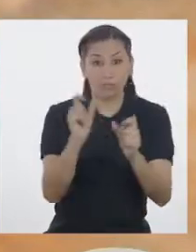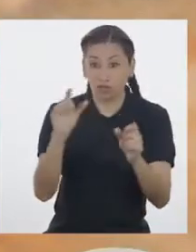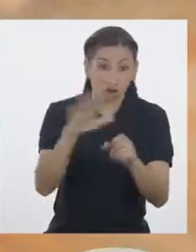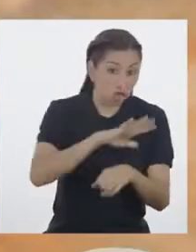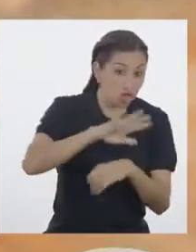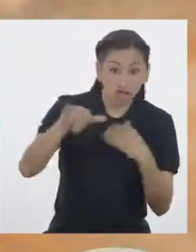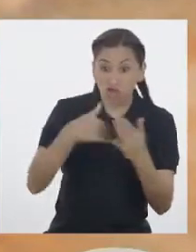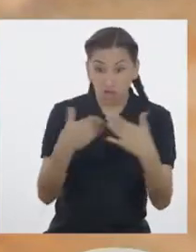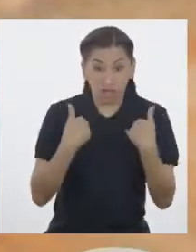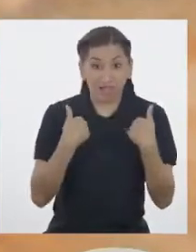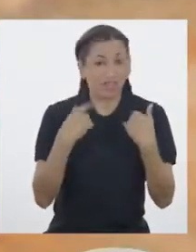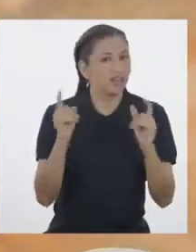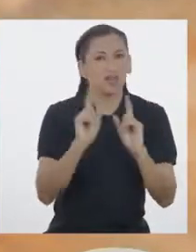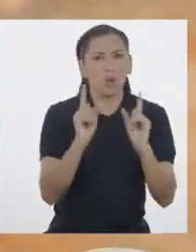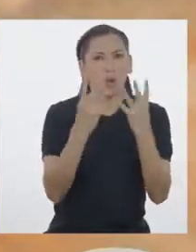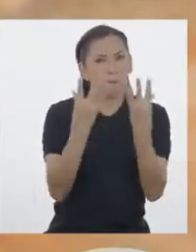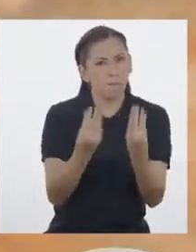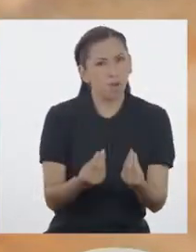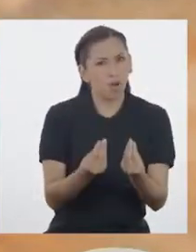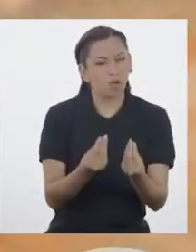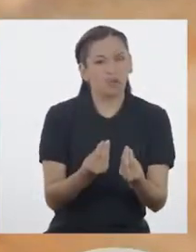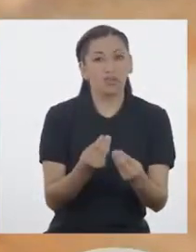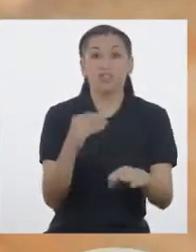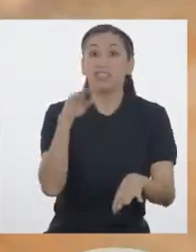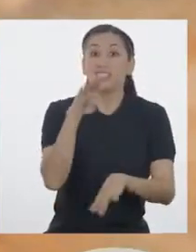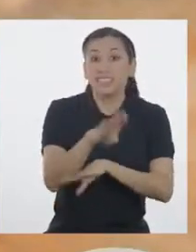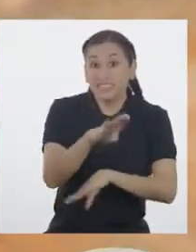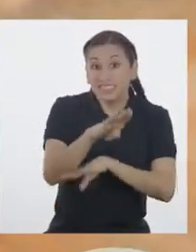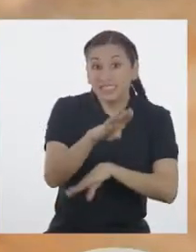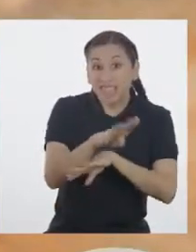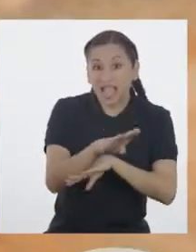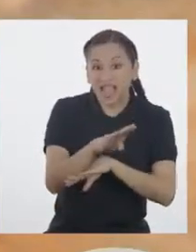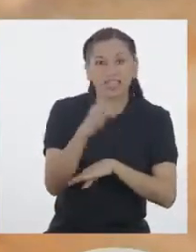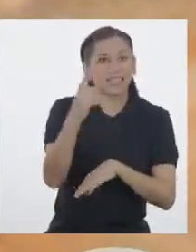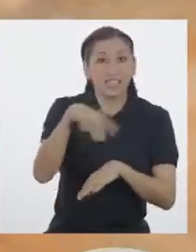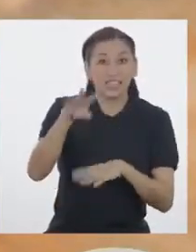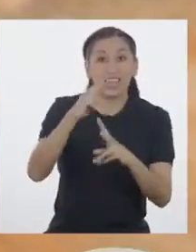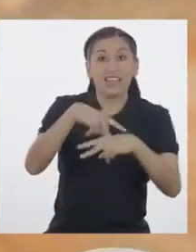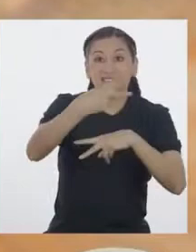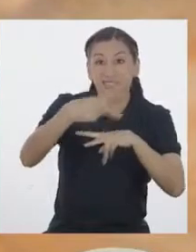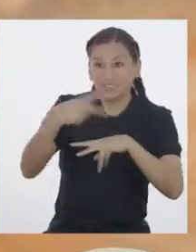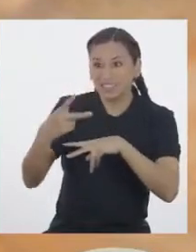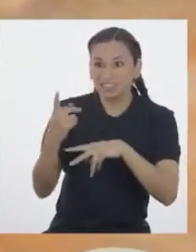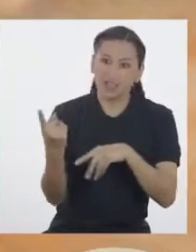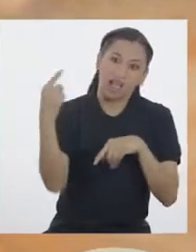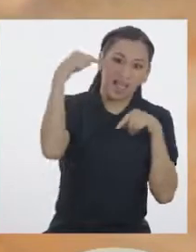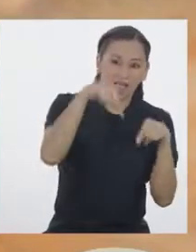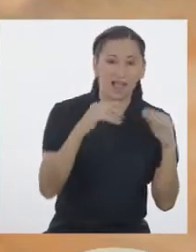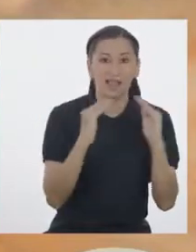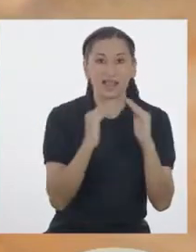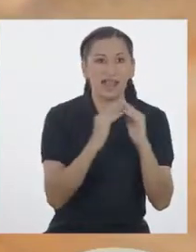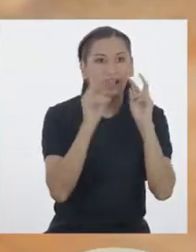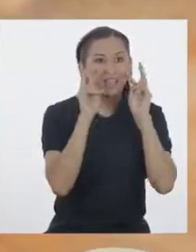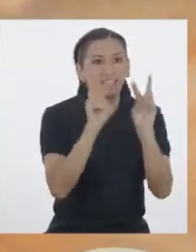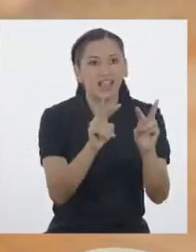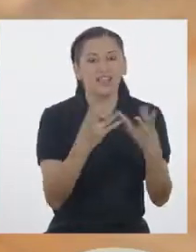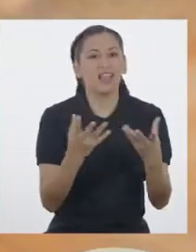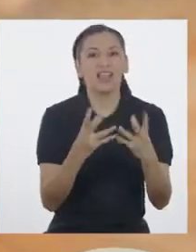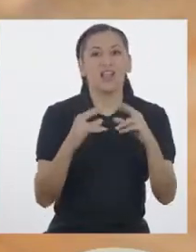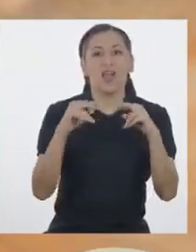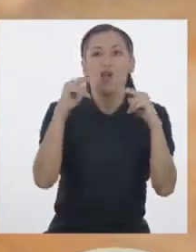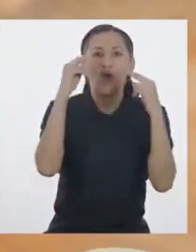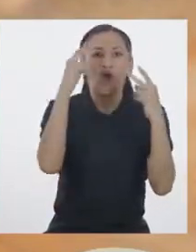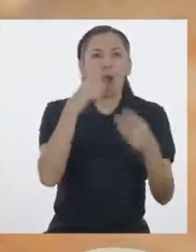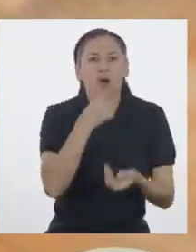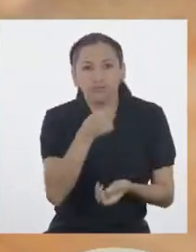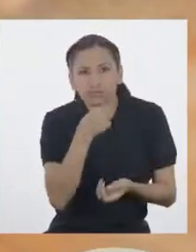tenía Todas las tardes venían los vecinos a ver los programas que daban Novelas,